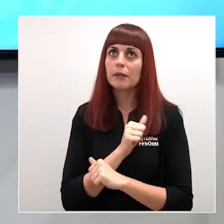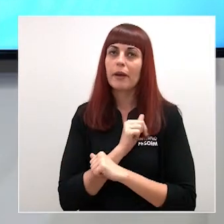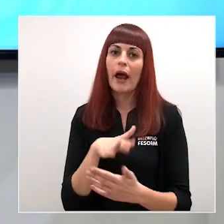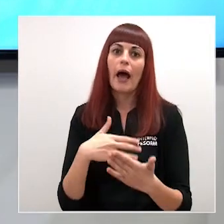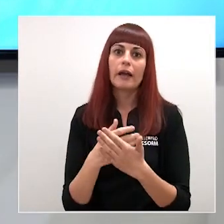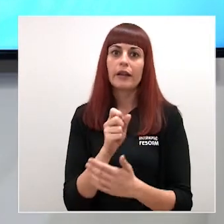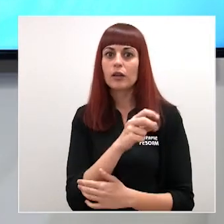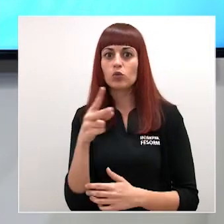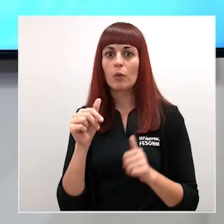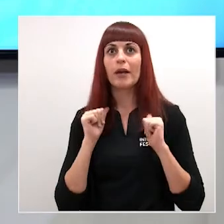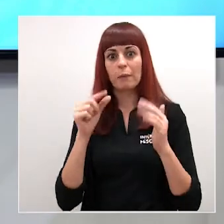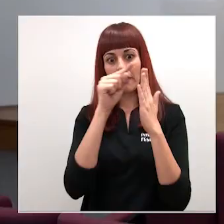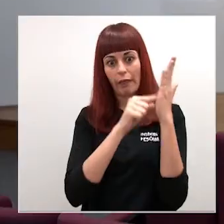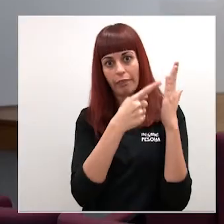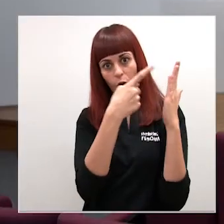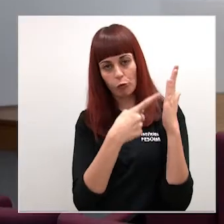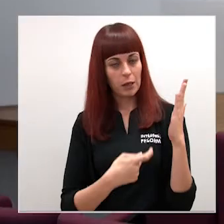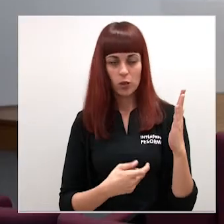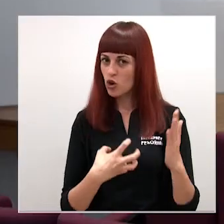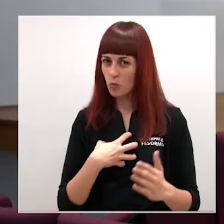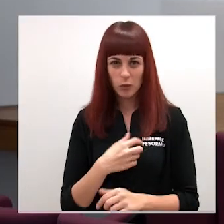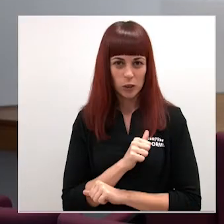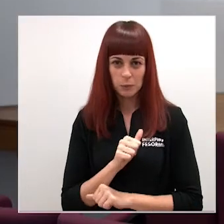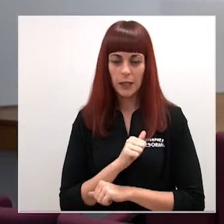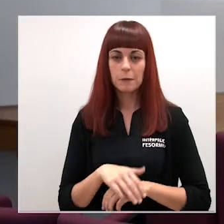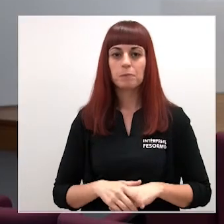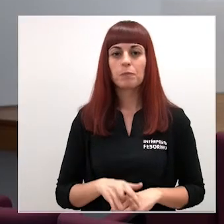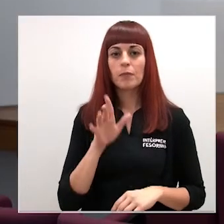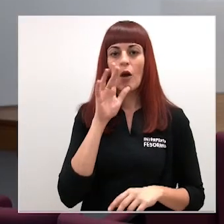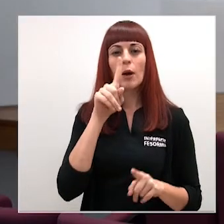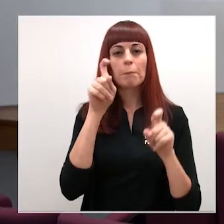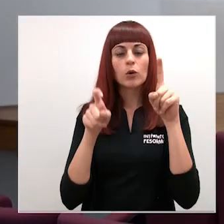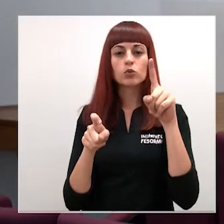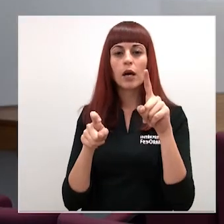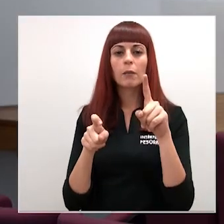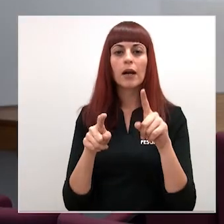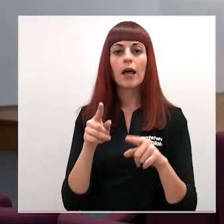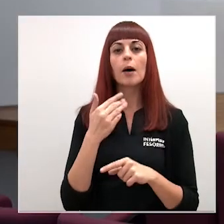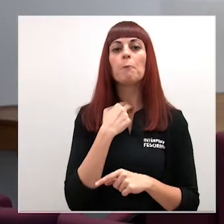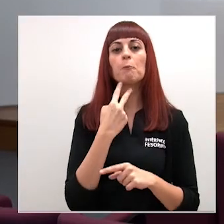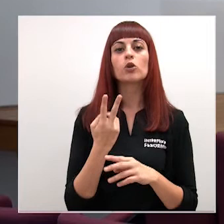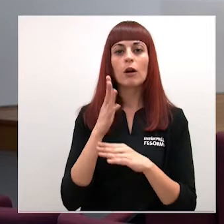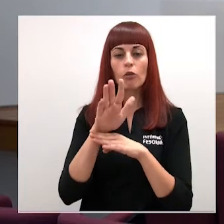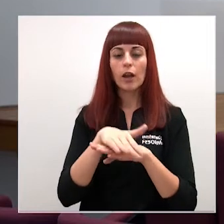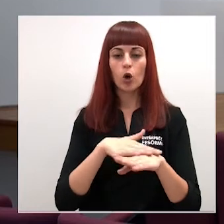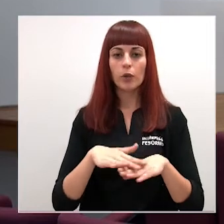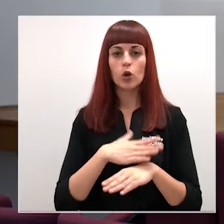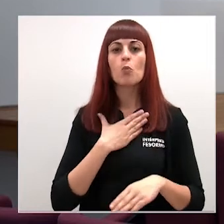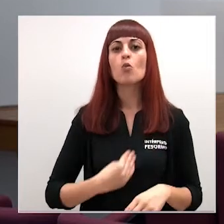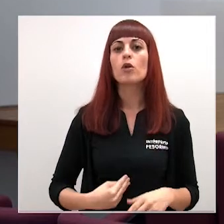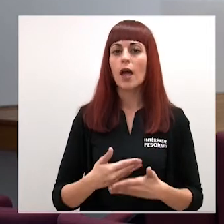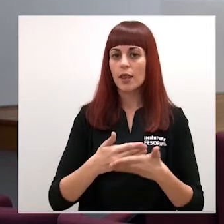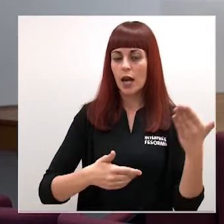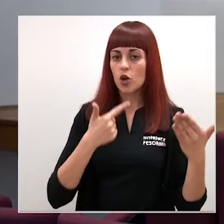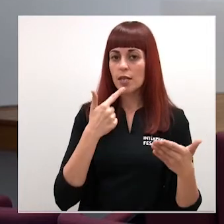para que se inicie el desconfinamiento pregunta pregunta la portavoz del gobierno de Murcia Diario faltan siete días